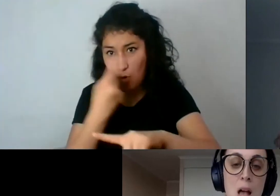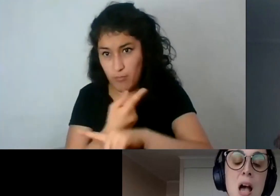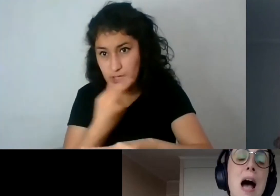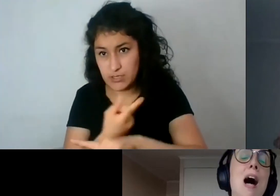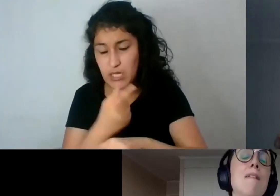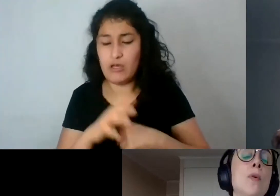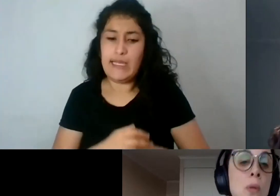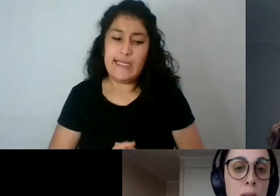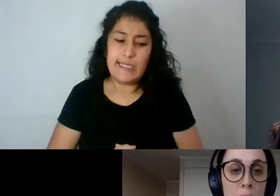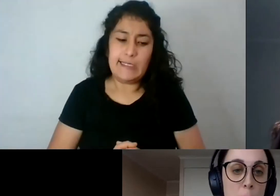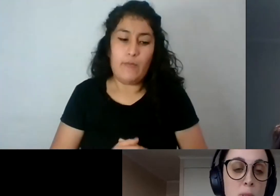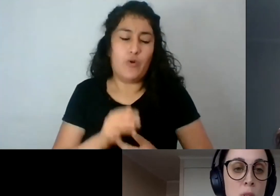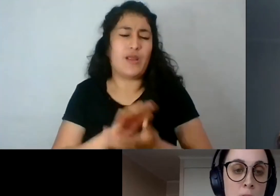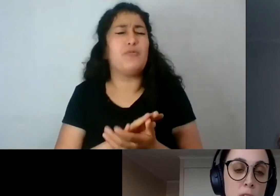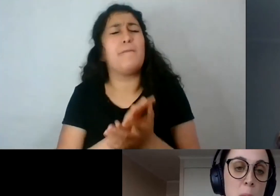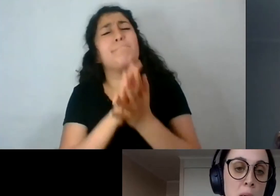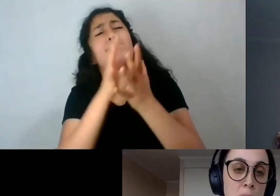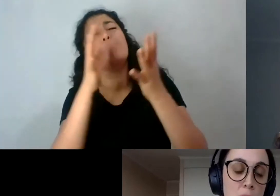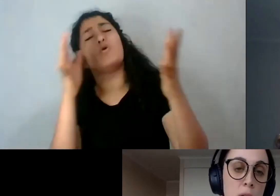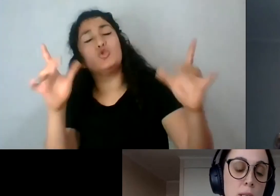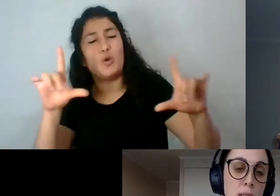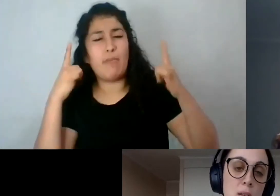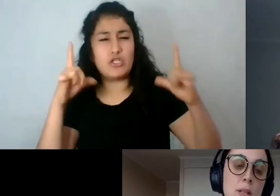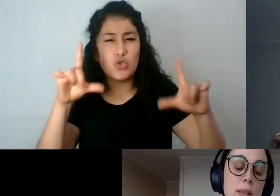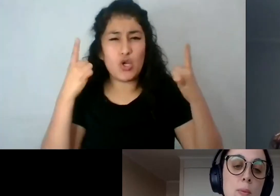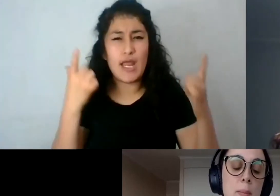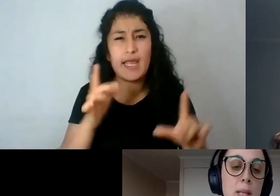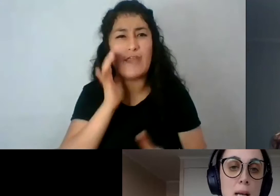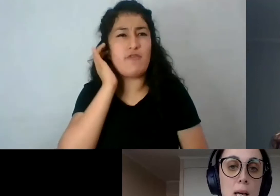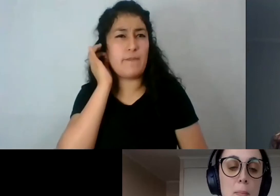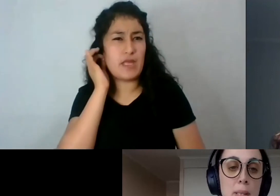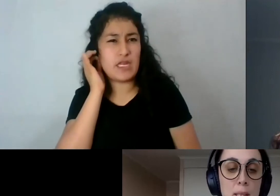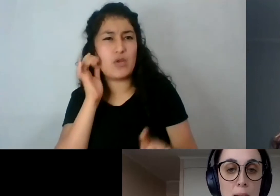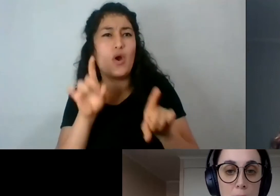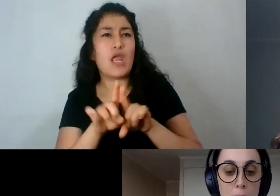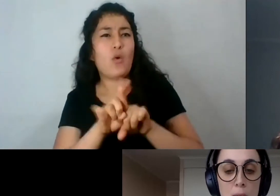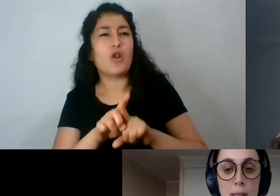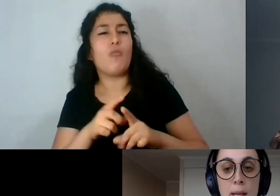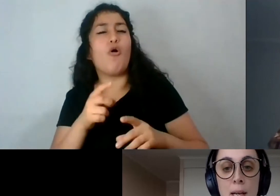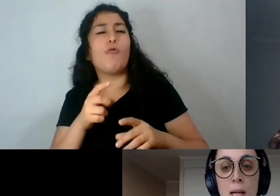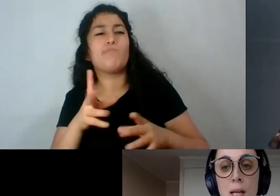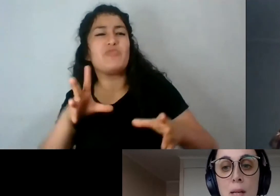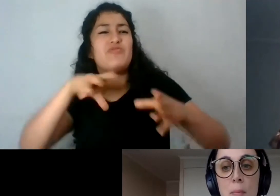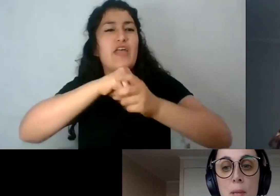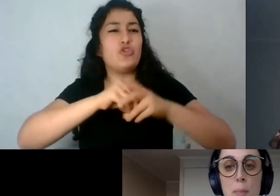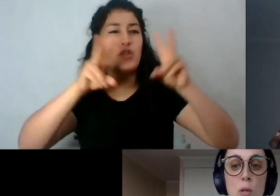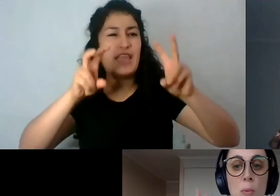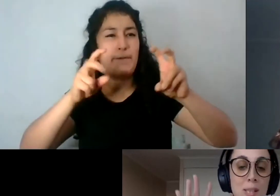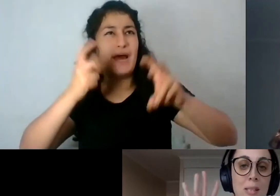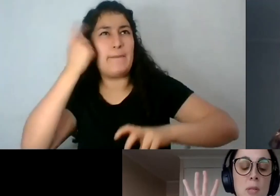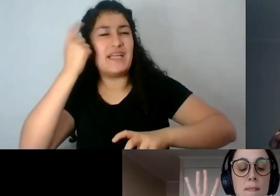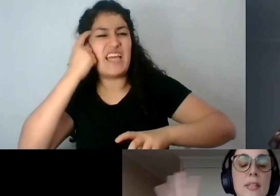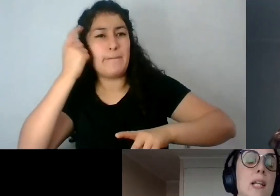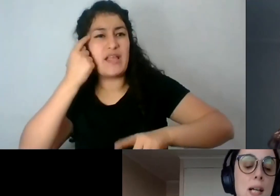sea, abundan los personajes femeninos retratados desde una mirada patriarcal. Y acá les pido